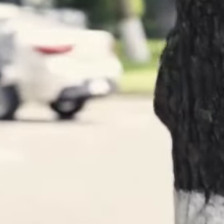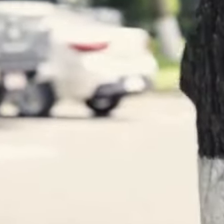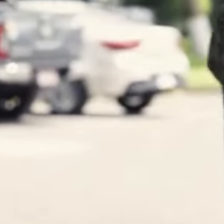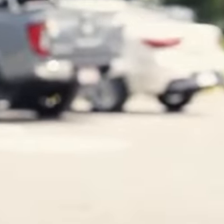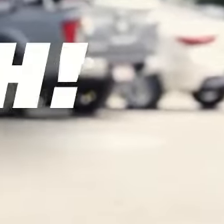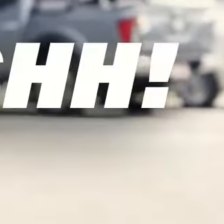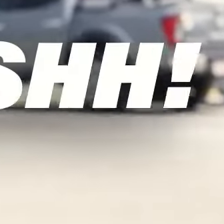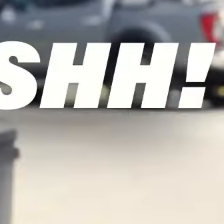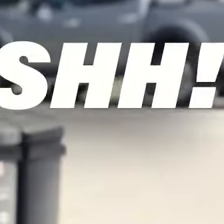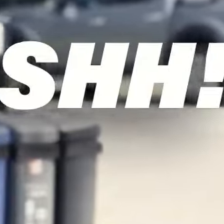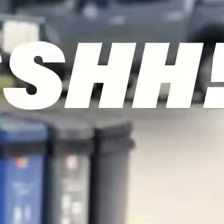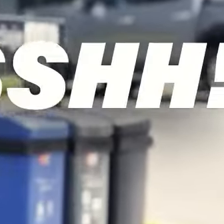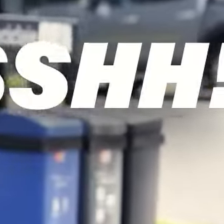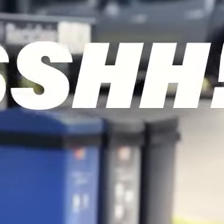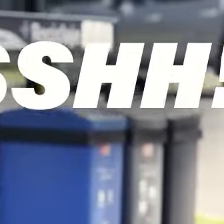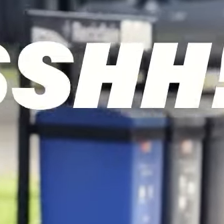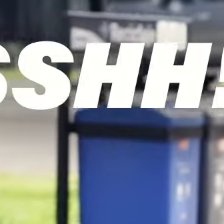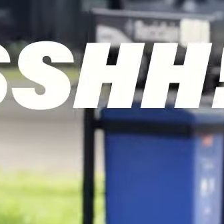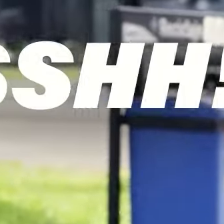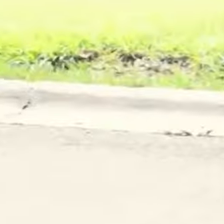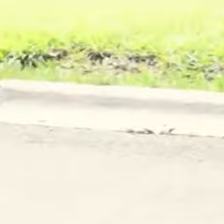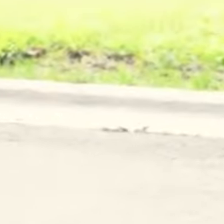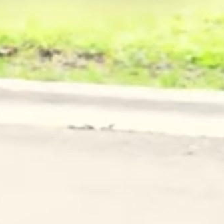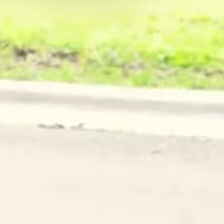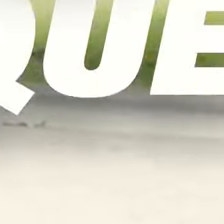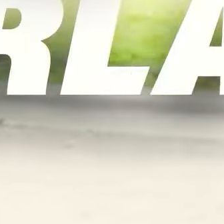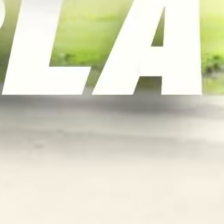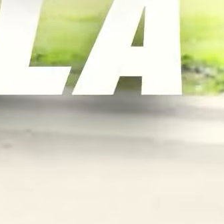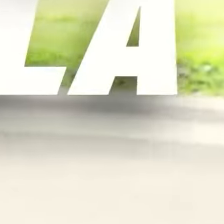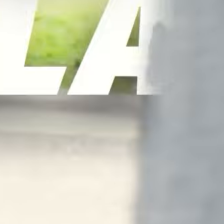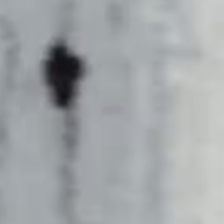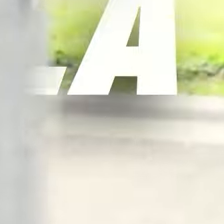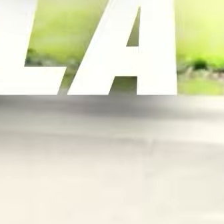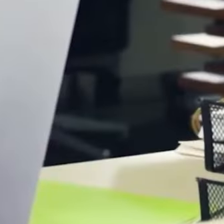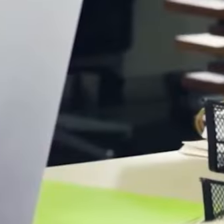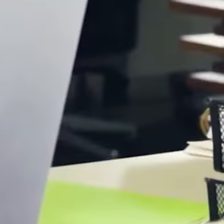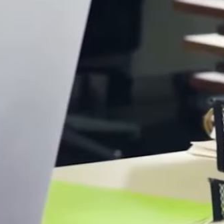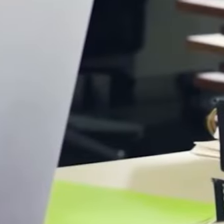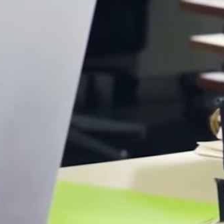¡Adiós, mi amor! ¿Qué le pasa? ¡Venga pa' quererla!